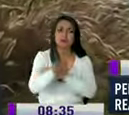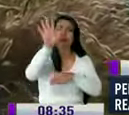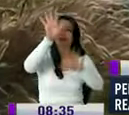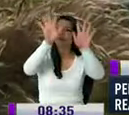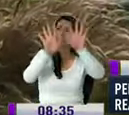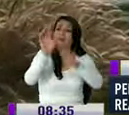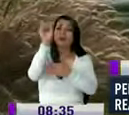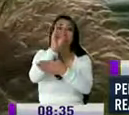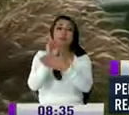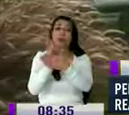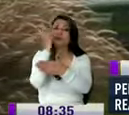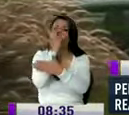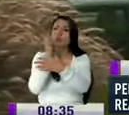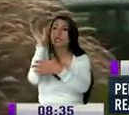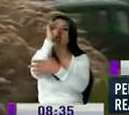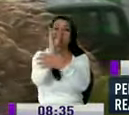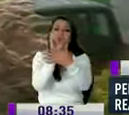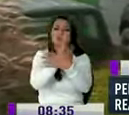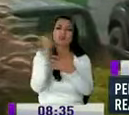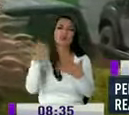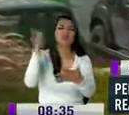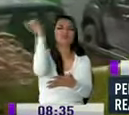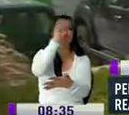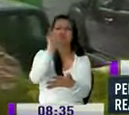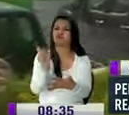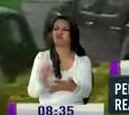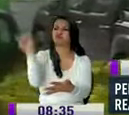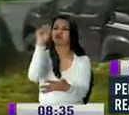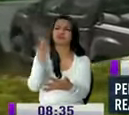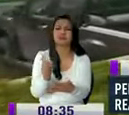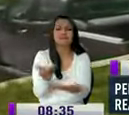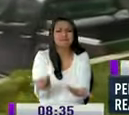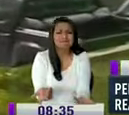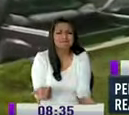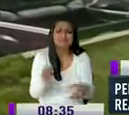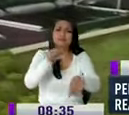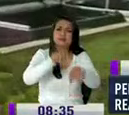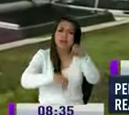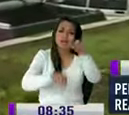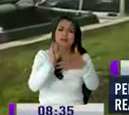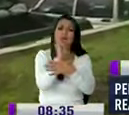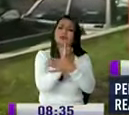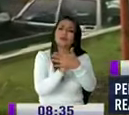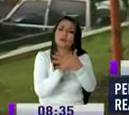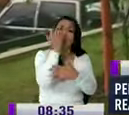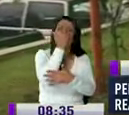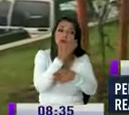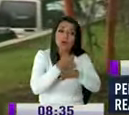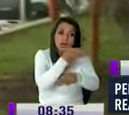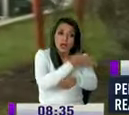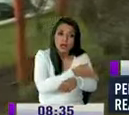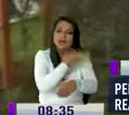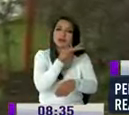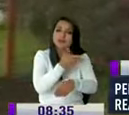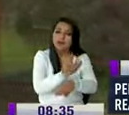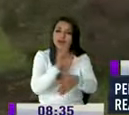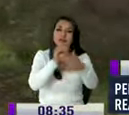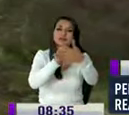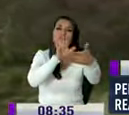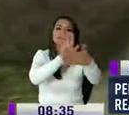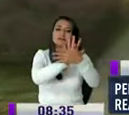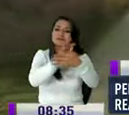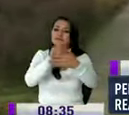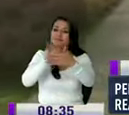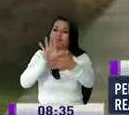puso unos garabatos o unos tags encima de estos murales que se plasmaron